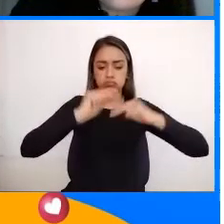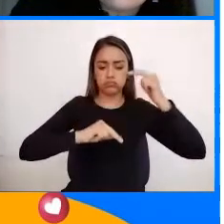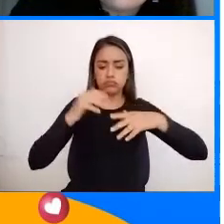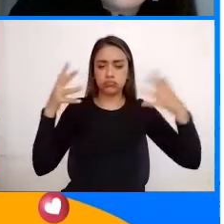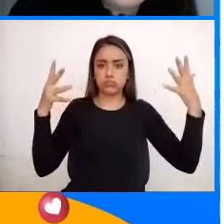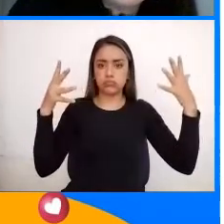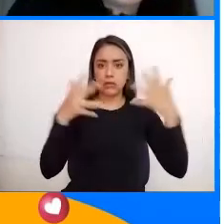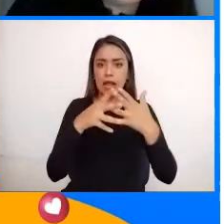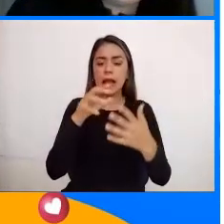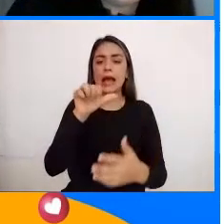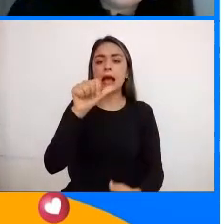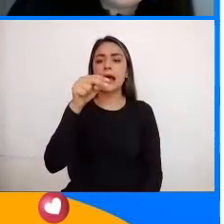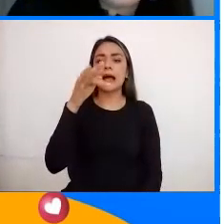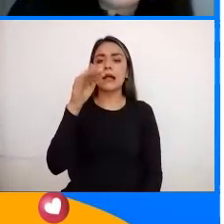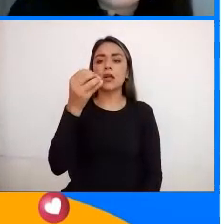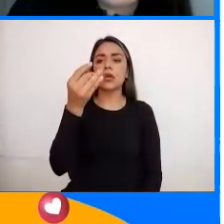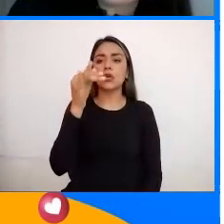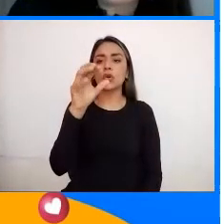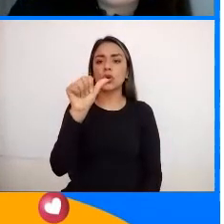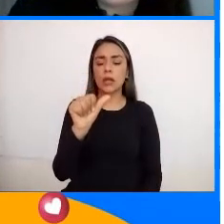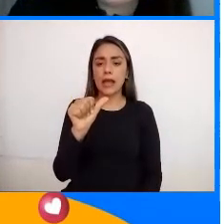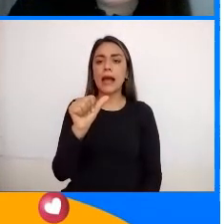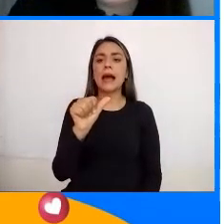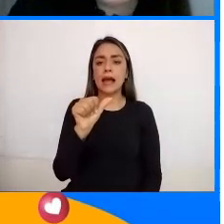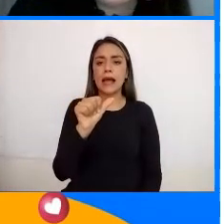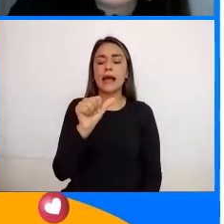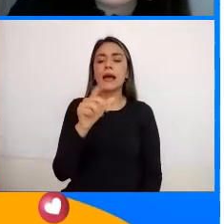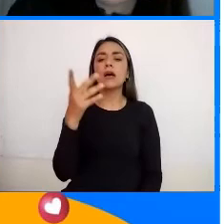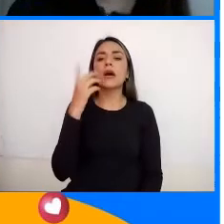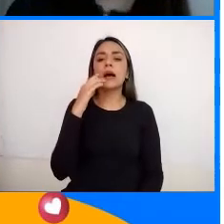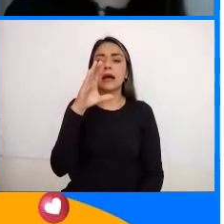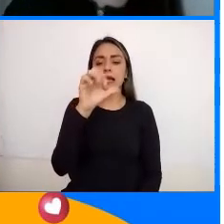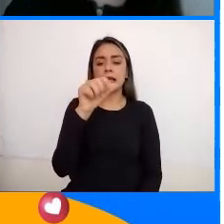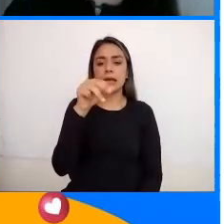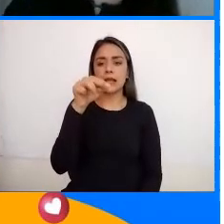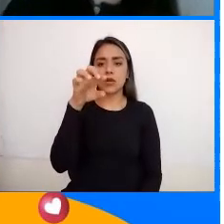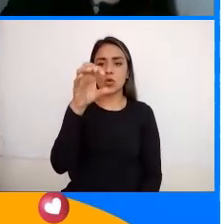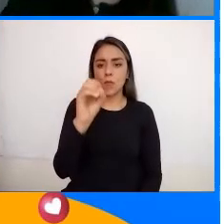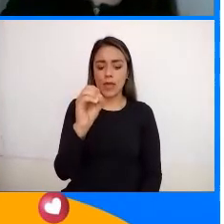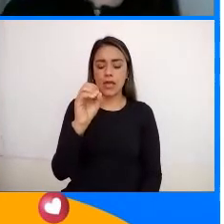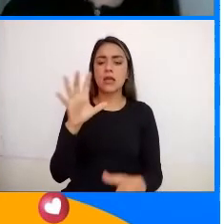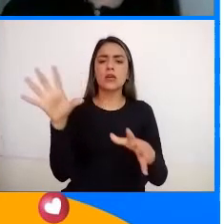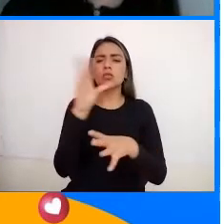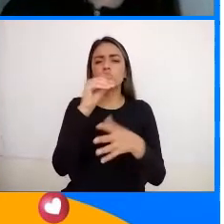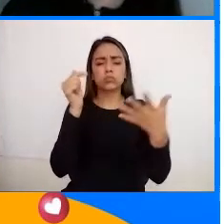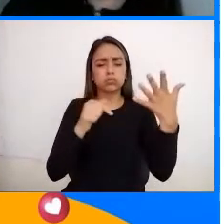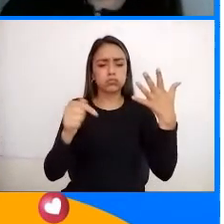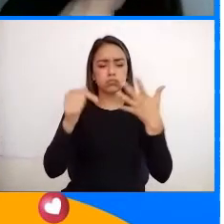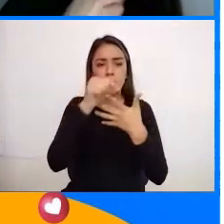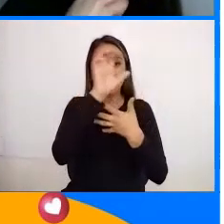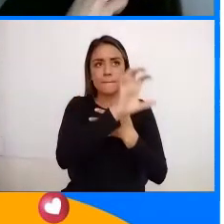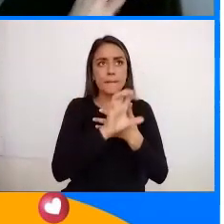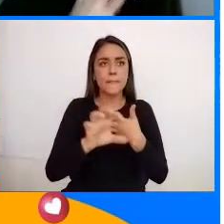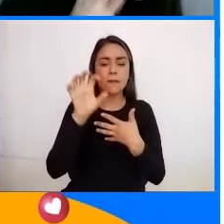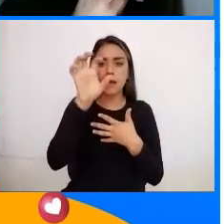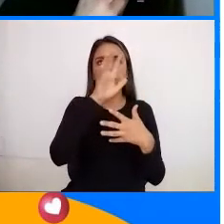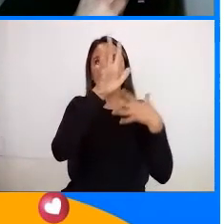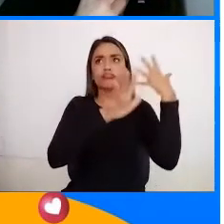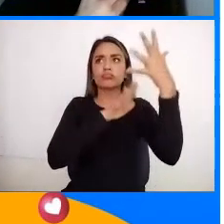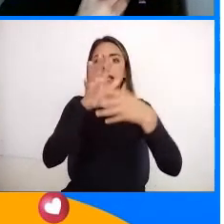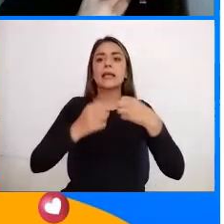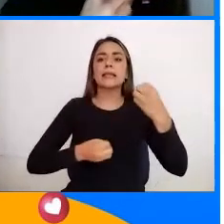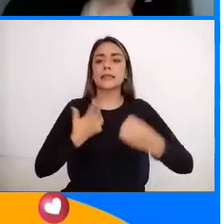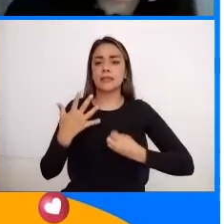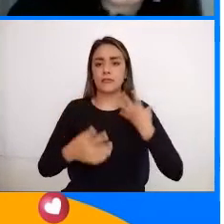Antioquía Y en Dafne Alejandría Y Canope Todas estas Se volvieron Ciudades De disfrute